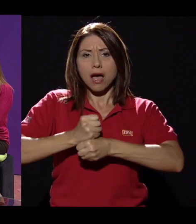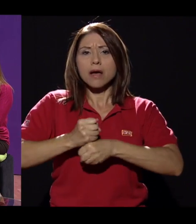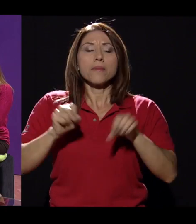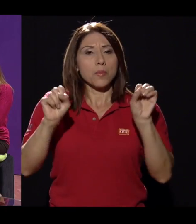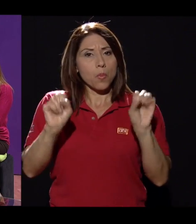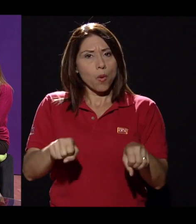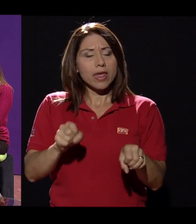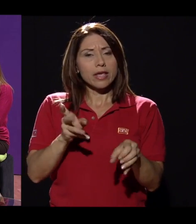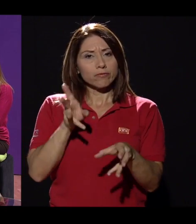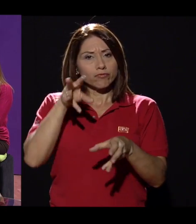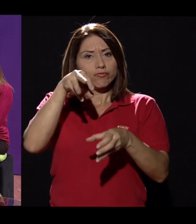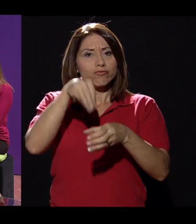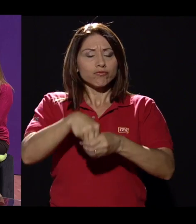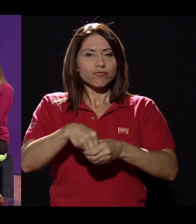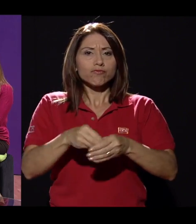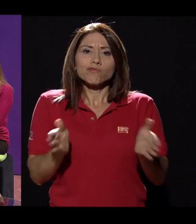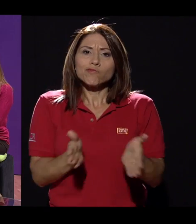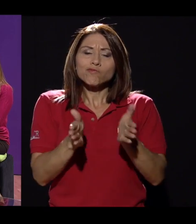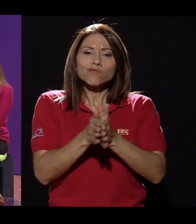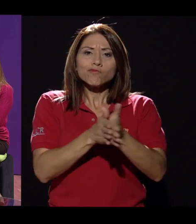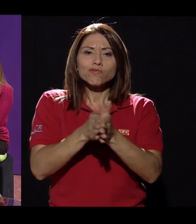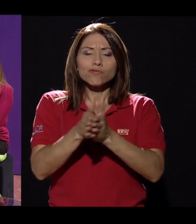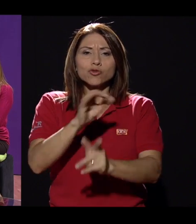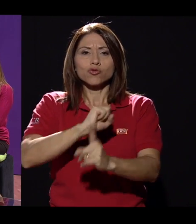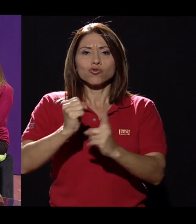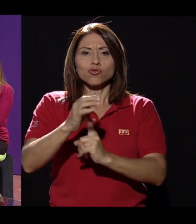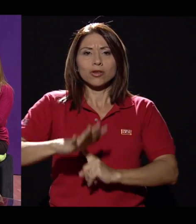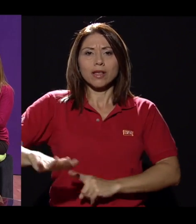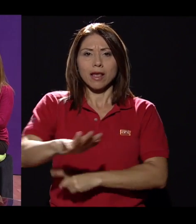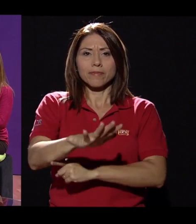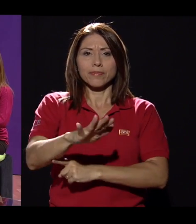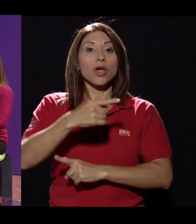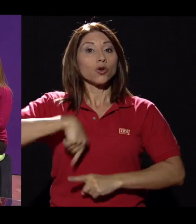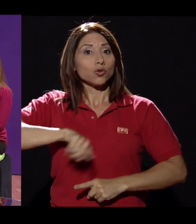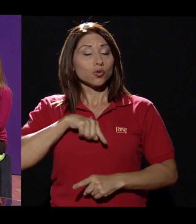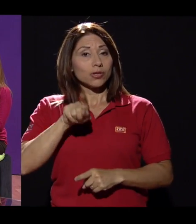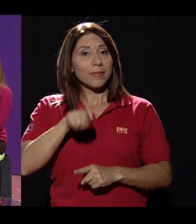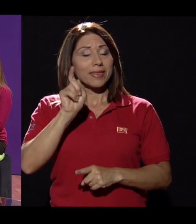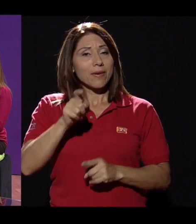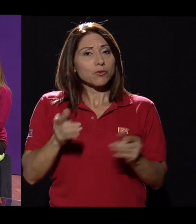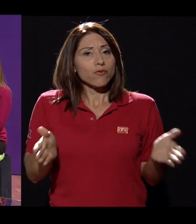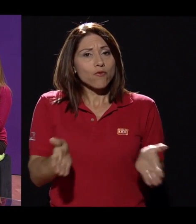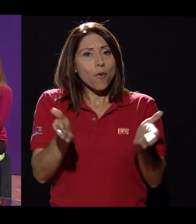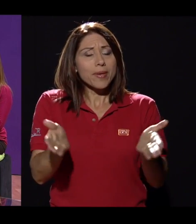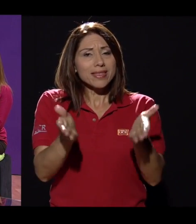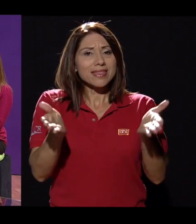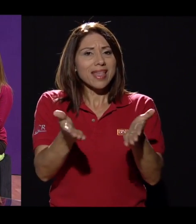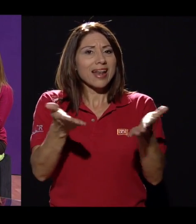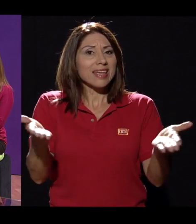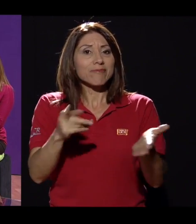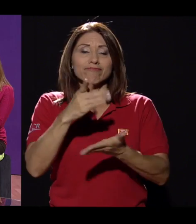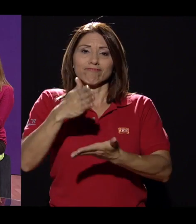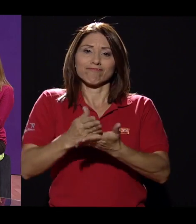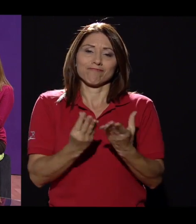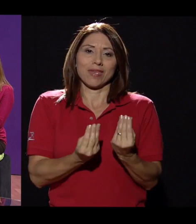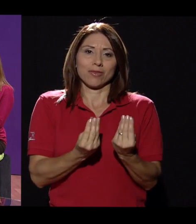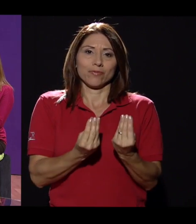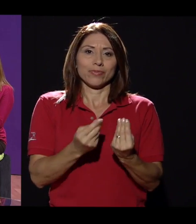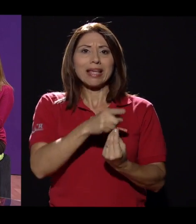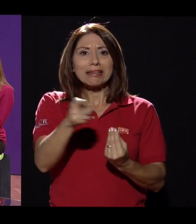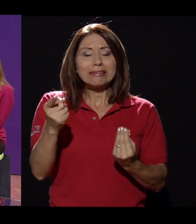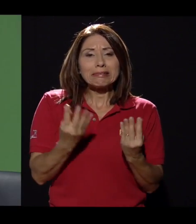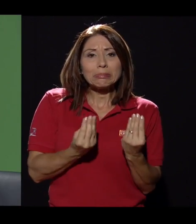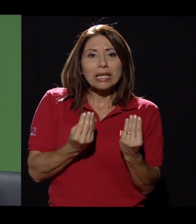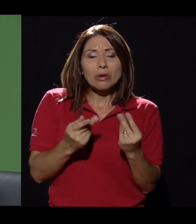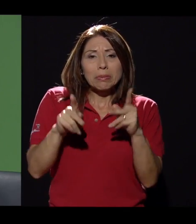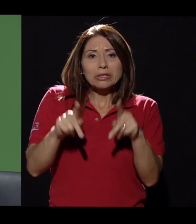y pueden ser parte útil de la sociedad. Es parte nuestra también el fomentar que ese miedo que se le tiene a las personas con